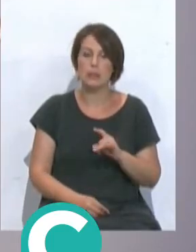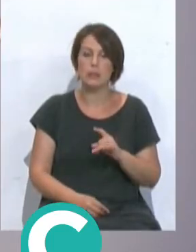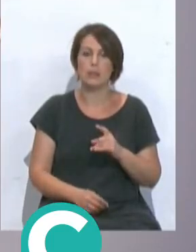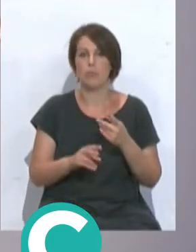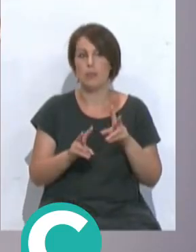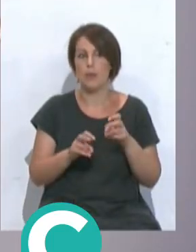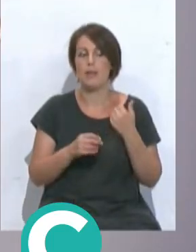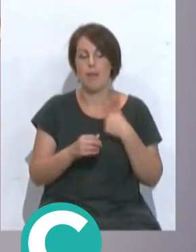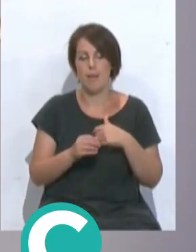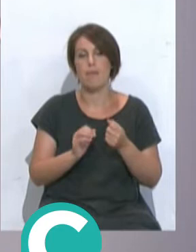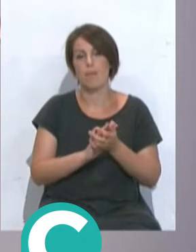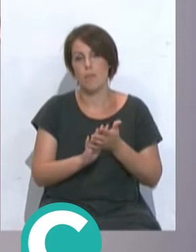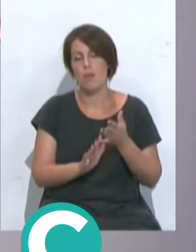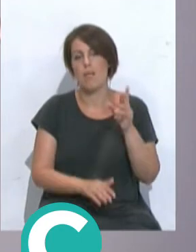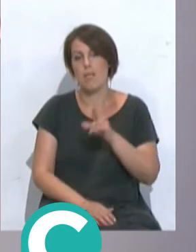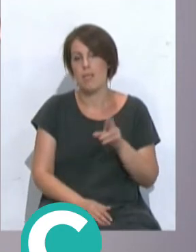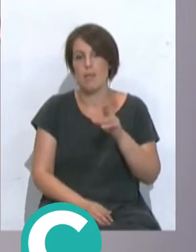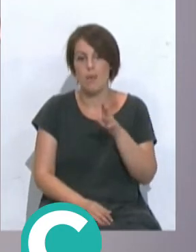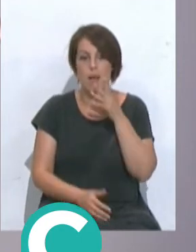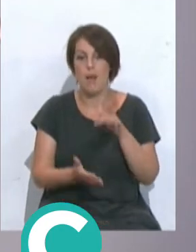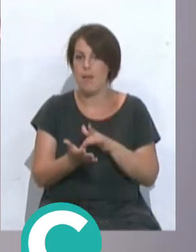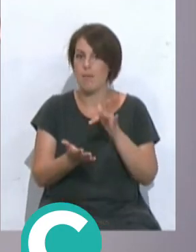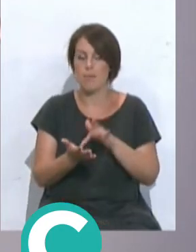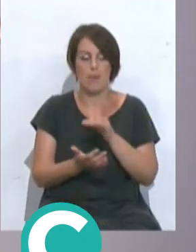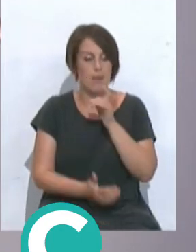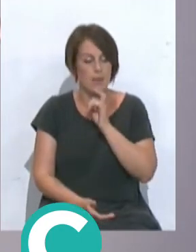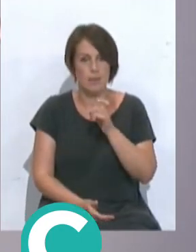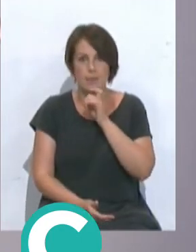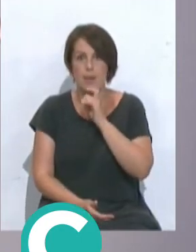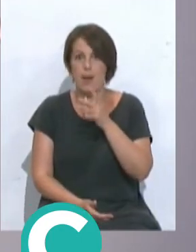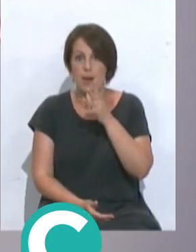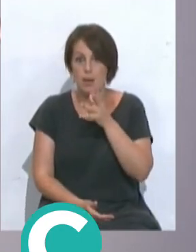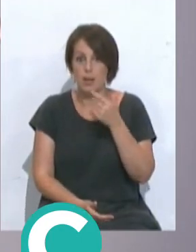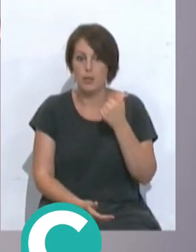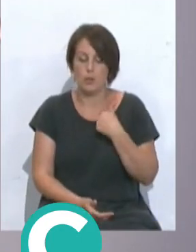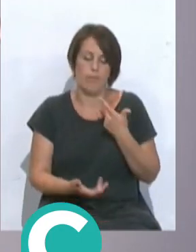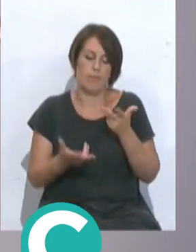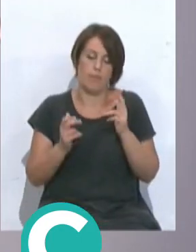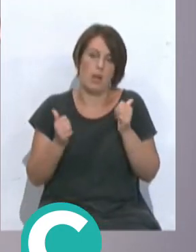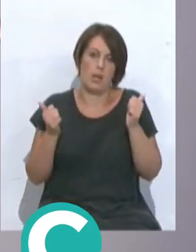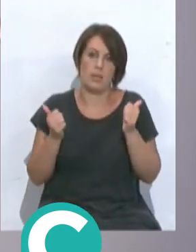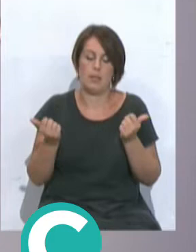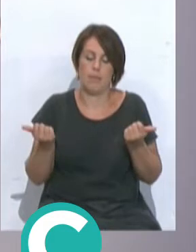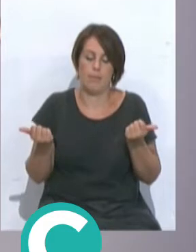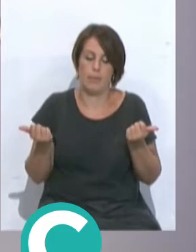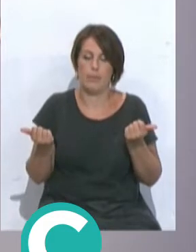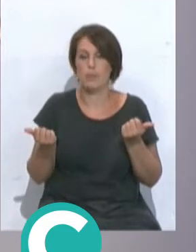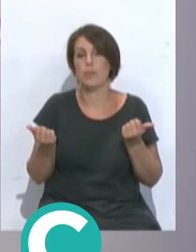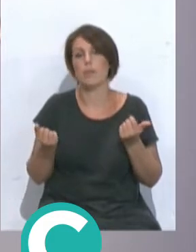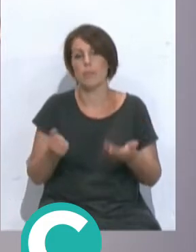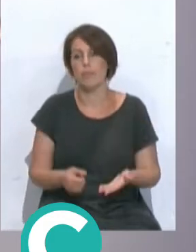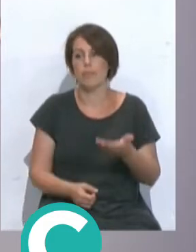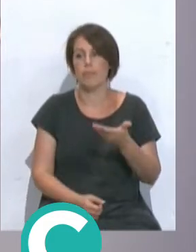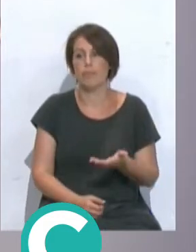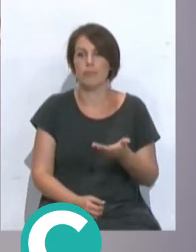desde hace tiempo ya me estaban insistiendo, pero es verdad que por agenda era complicado. Ahora que me he quedado más libre, pues bueno, yo creo que también es importante